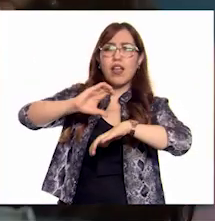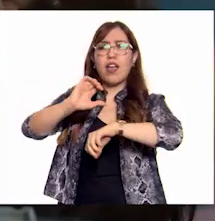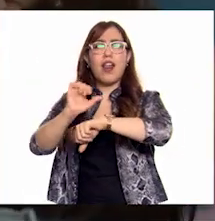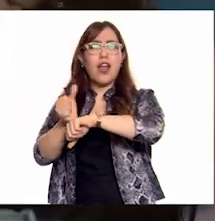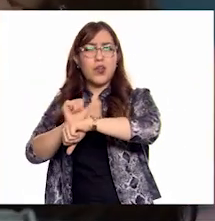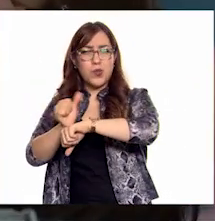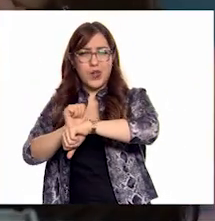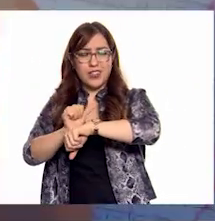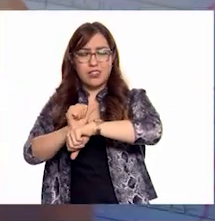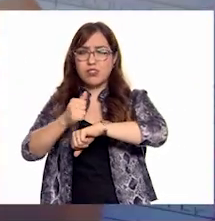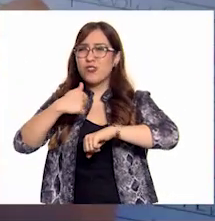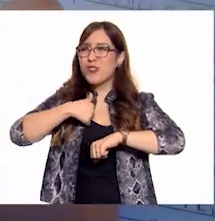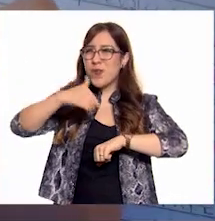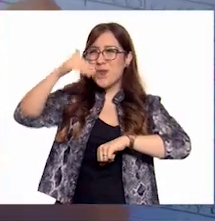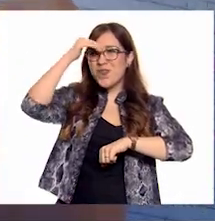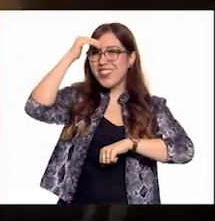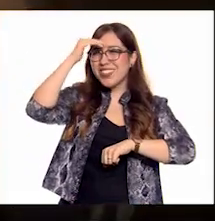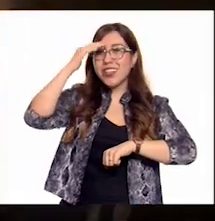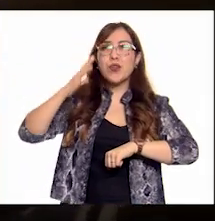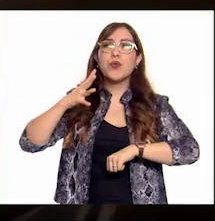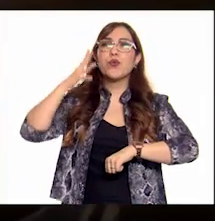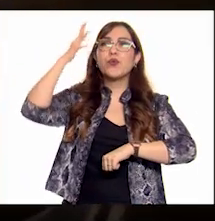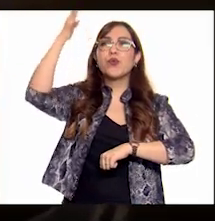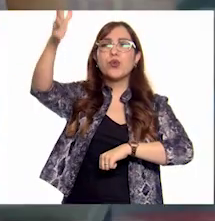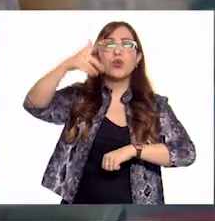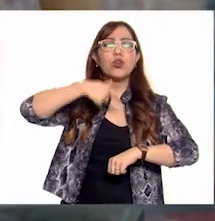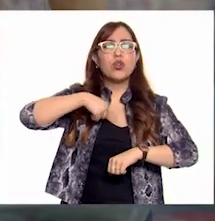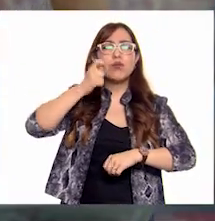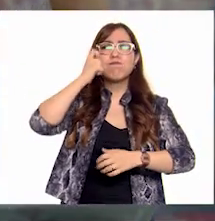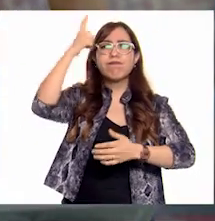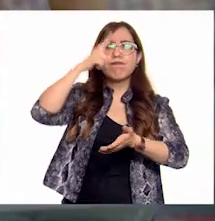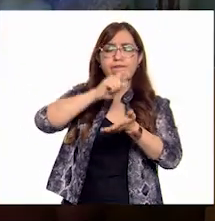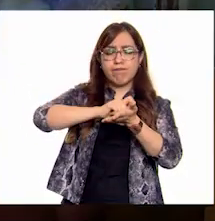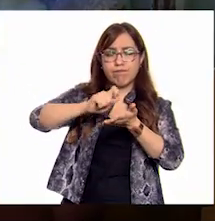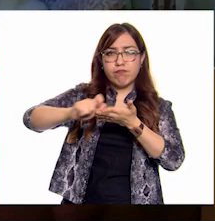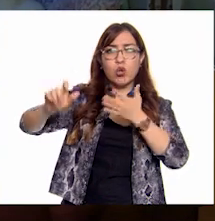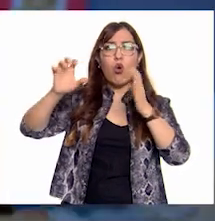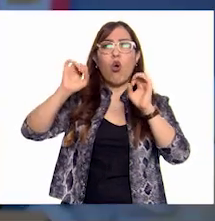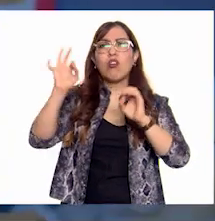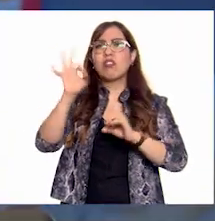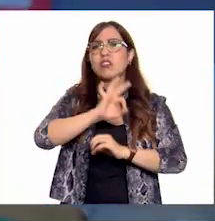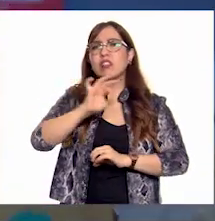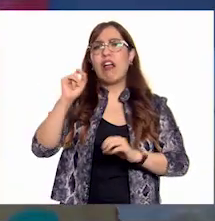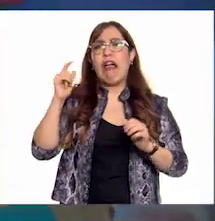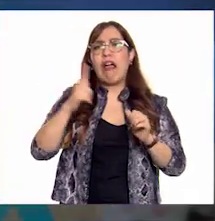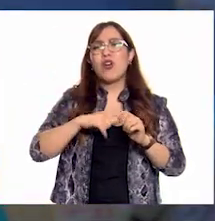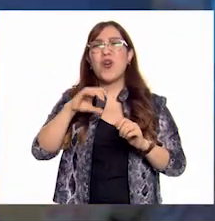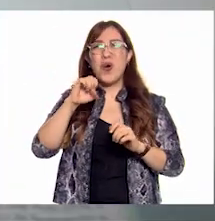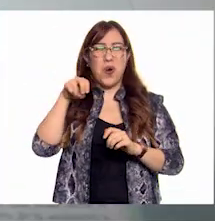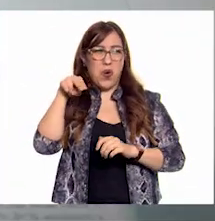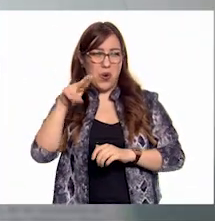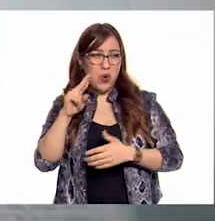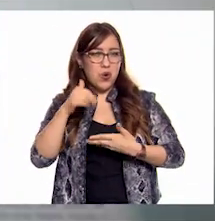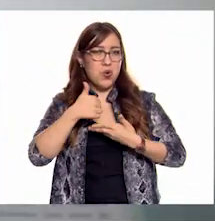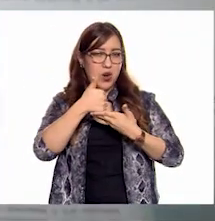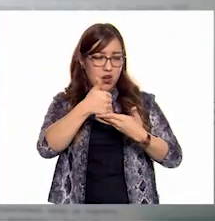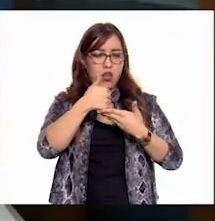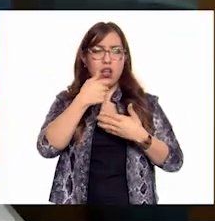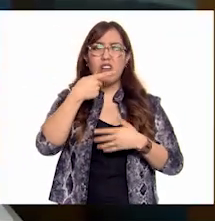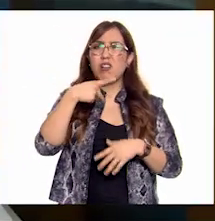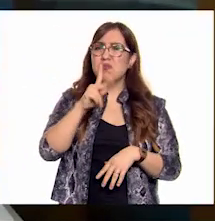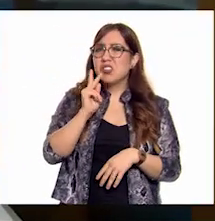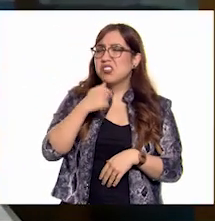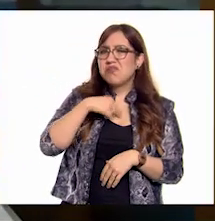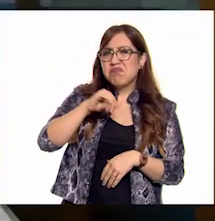La verdad Siempre pensé Que me convertiría En escritora O hasta delegada De las Naciones Unidas Y nunca me imaginé Que las